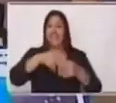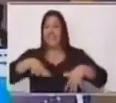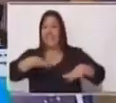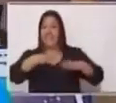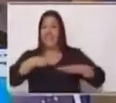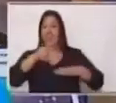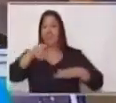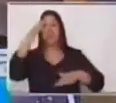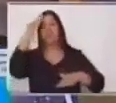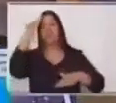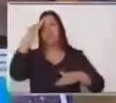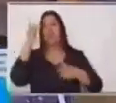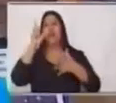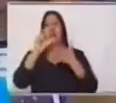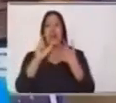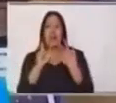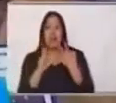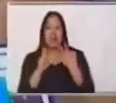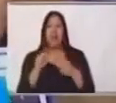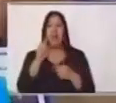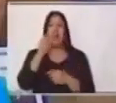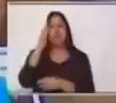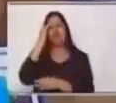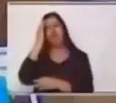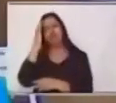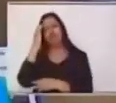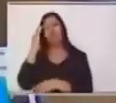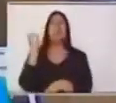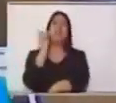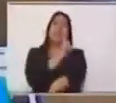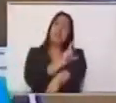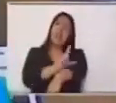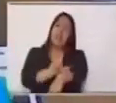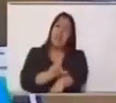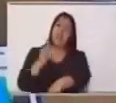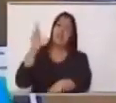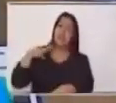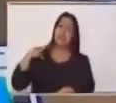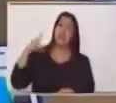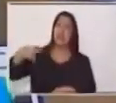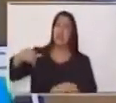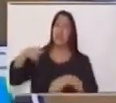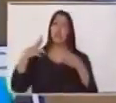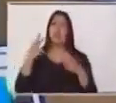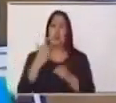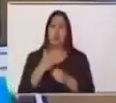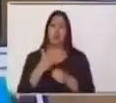características? Hemos analizado algunas leyendas que existen en algunas regiones de Guatemala.